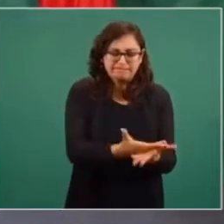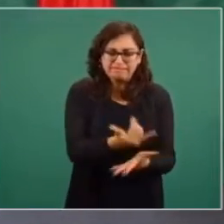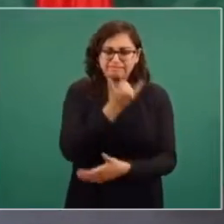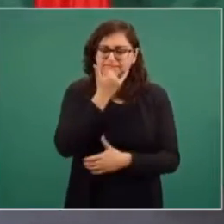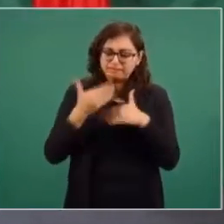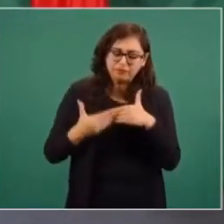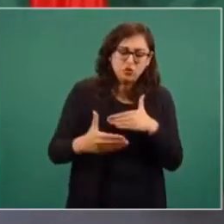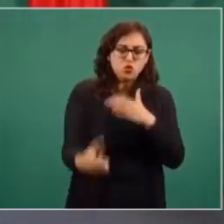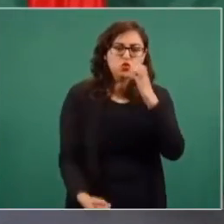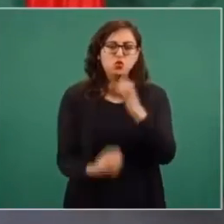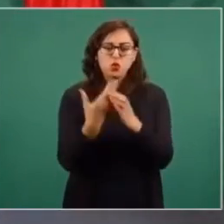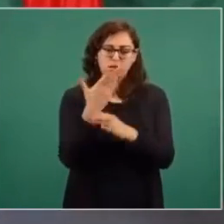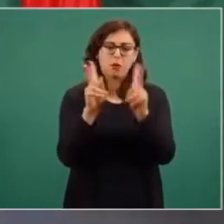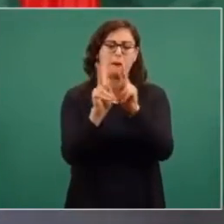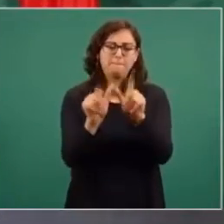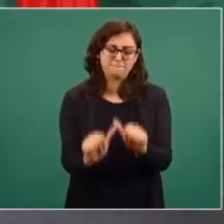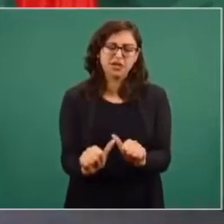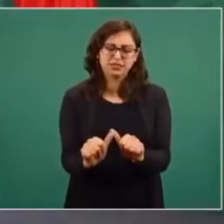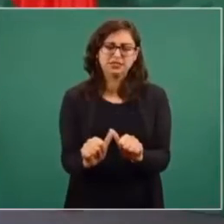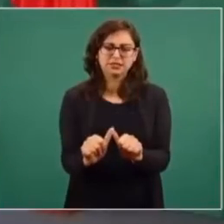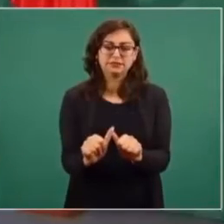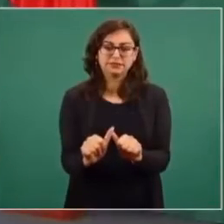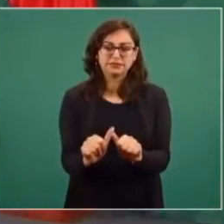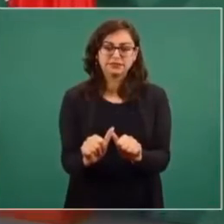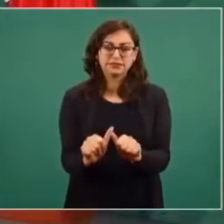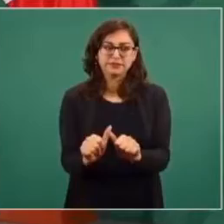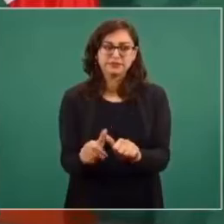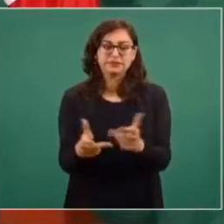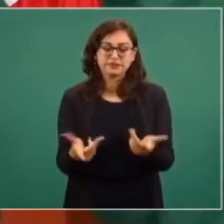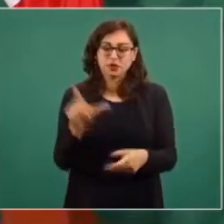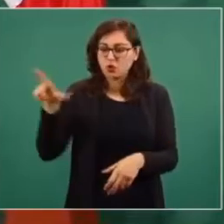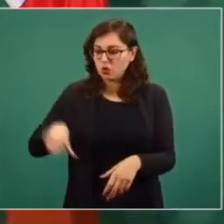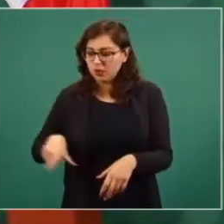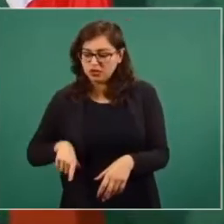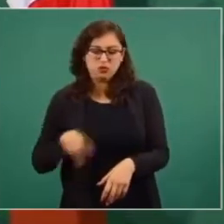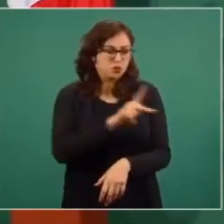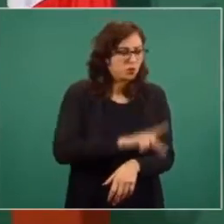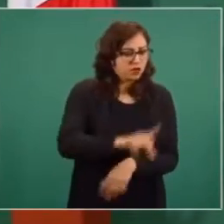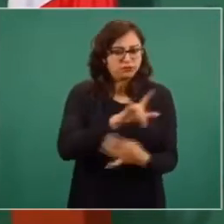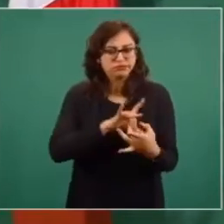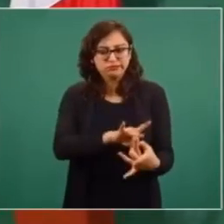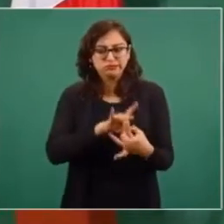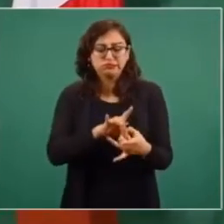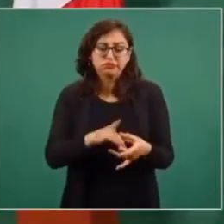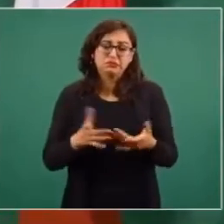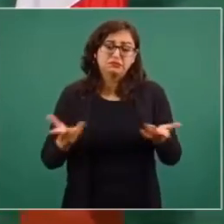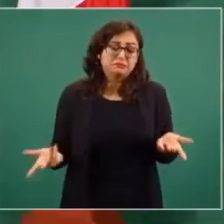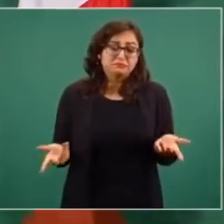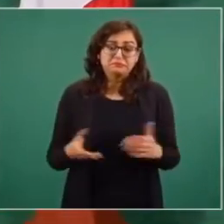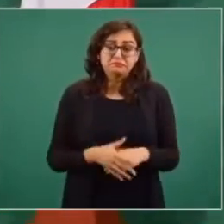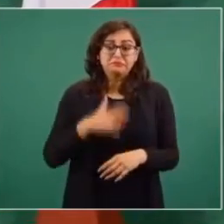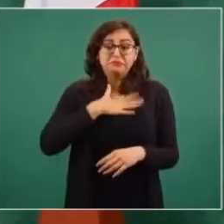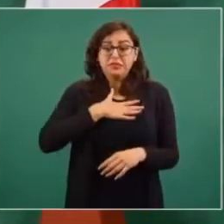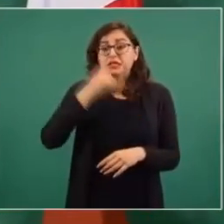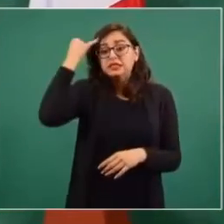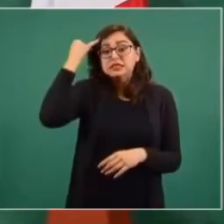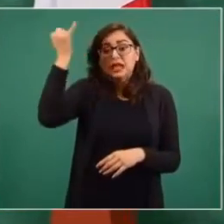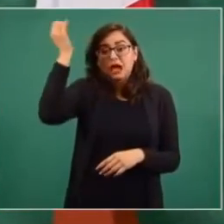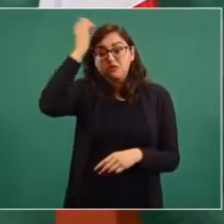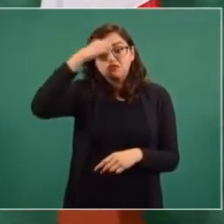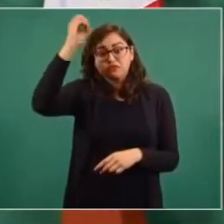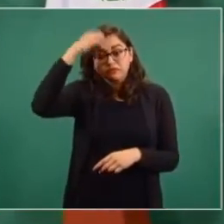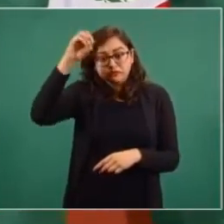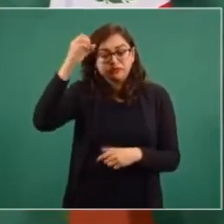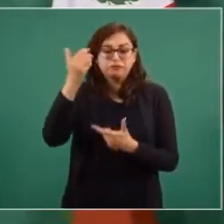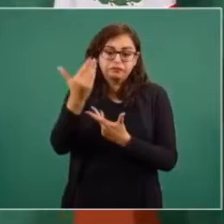nueva de reconciliación entre nuestros pueblos, entre nuestros gobiernos. Entonces, eso es lo que en su momento